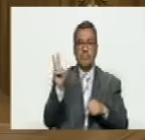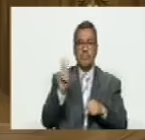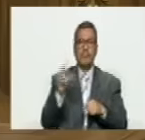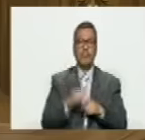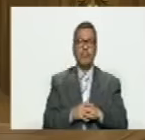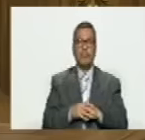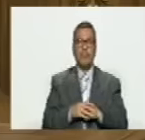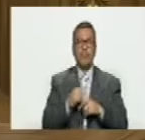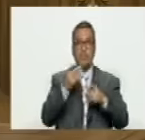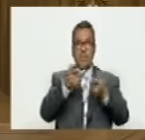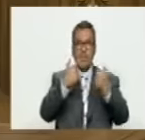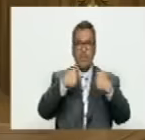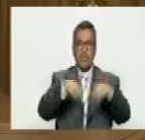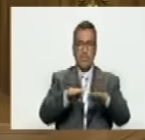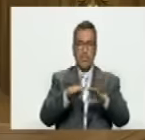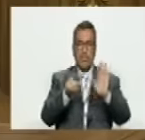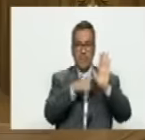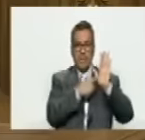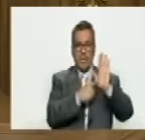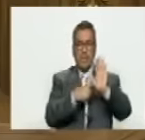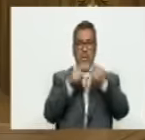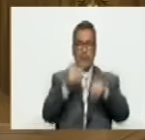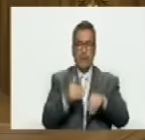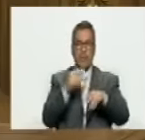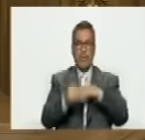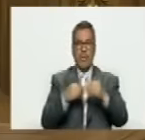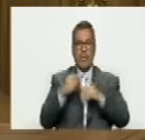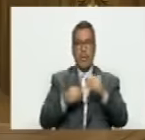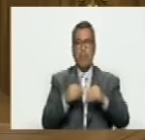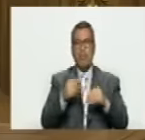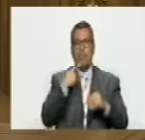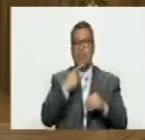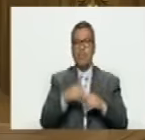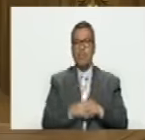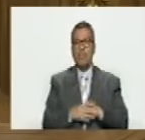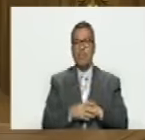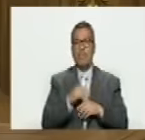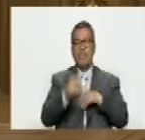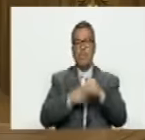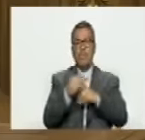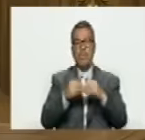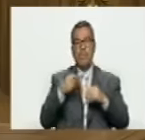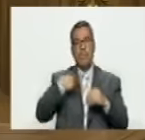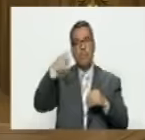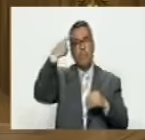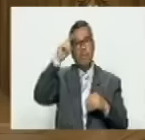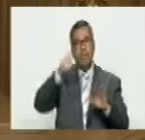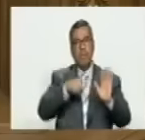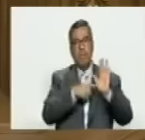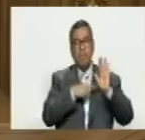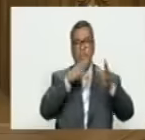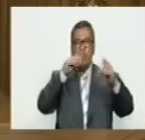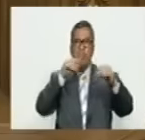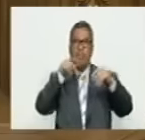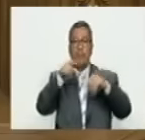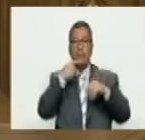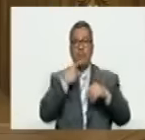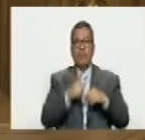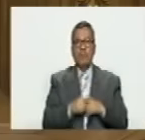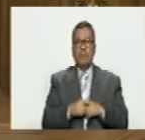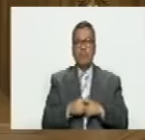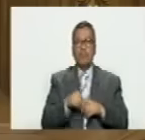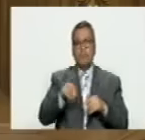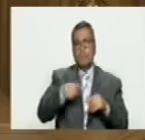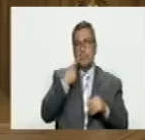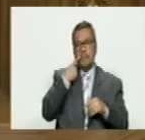en la siguiente lámina ya establecieron el relato esto quisiera quizás se lo pongo no pero se lo cuento porque no sé